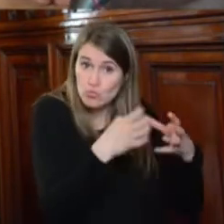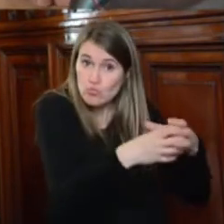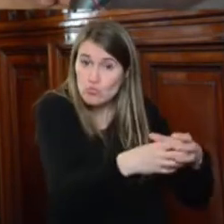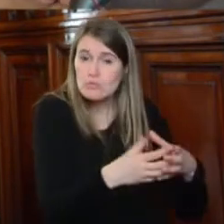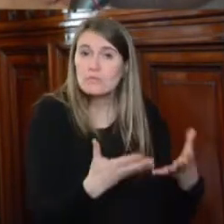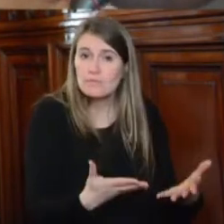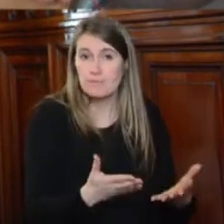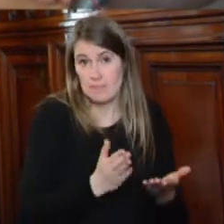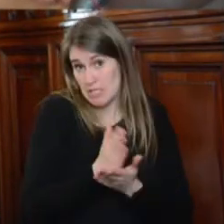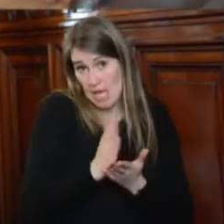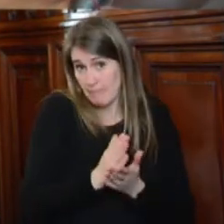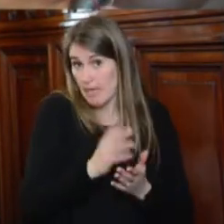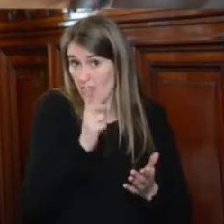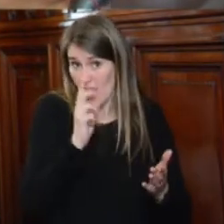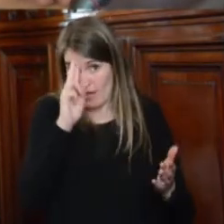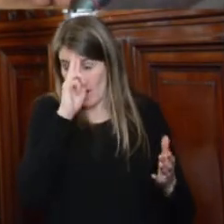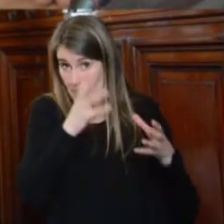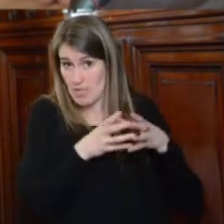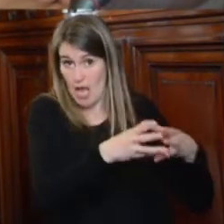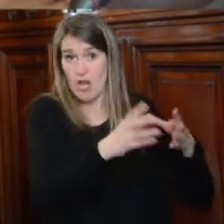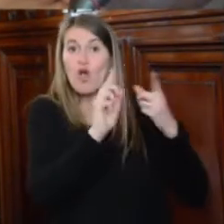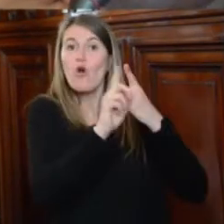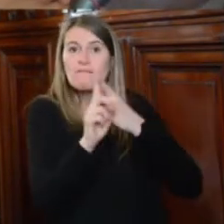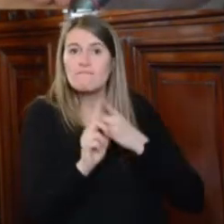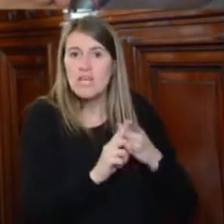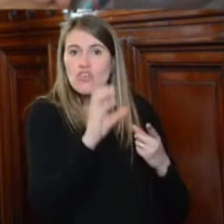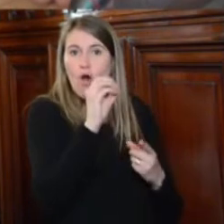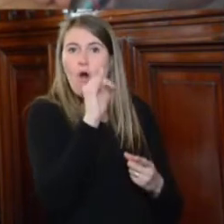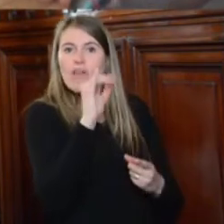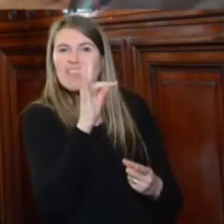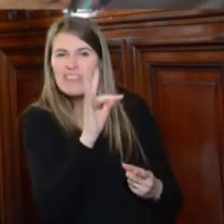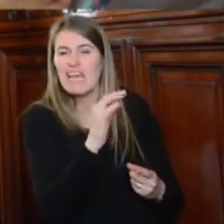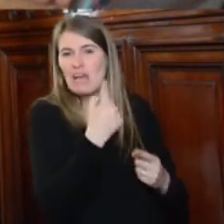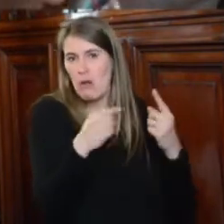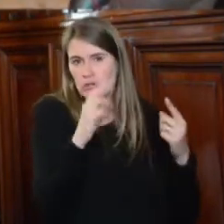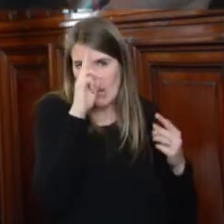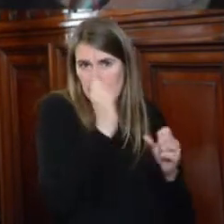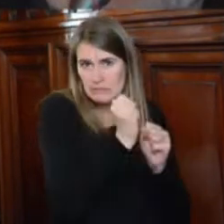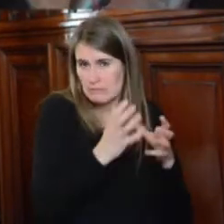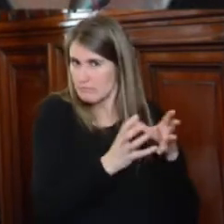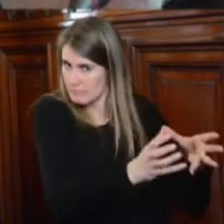normalmente se les da a estos convenios en la mayoría de las constituciones del mundo? Por favor.